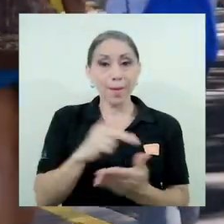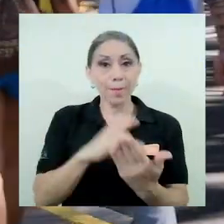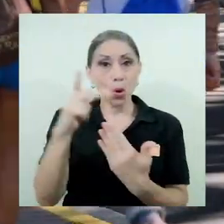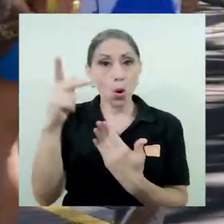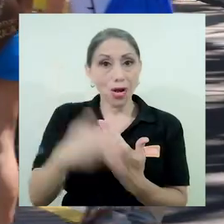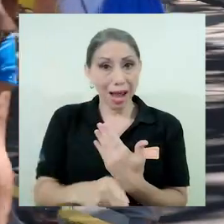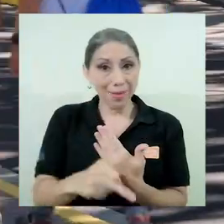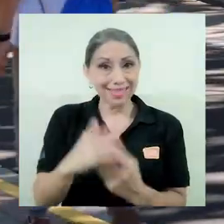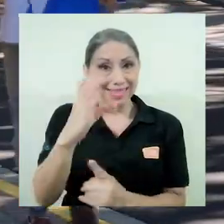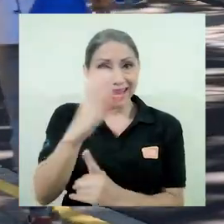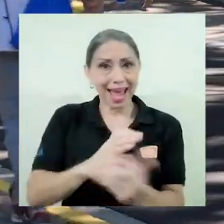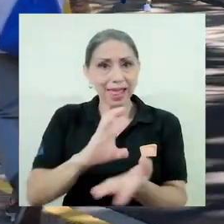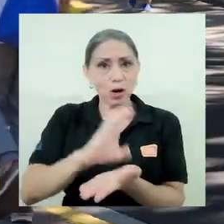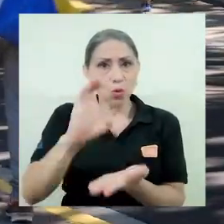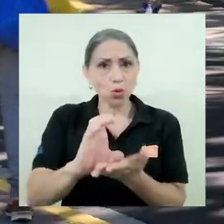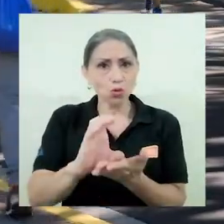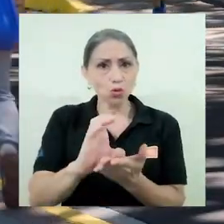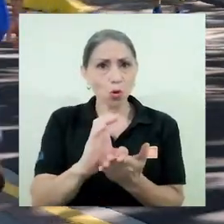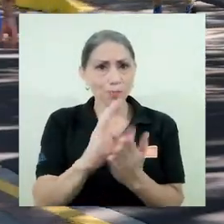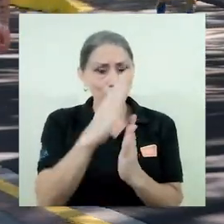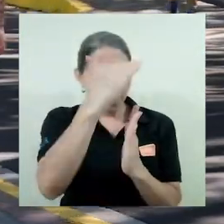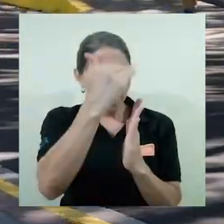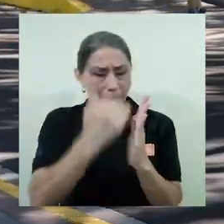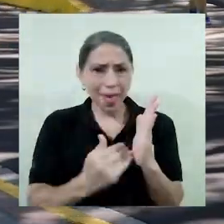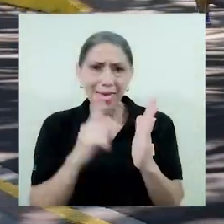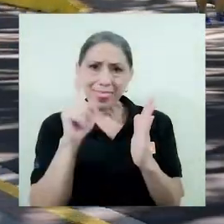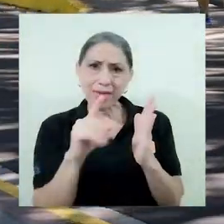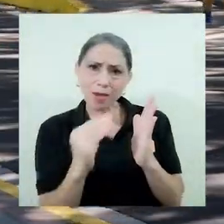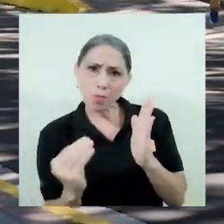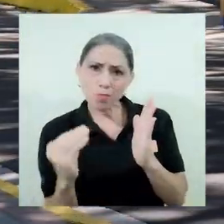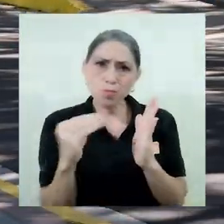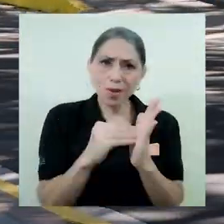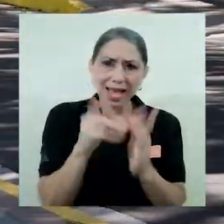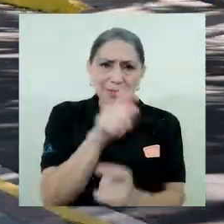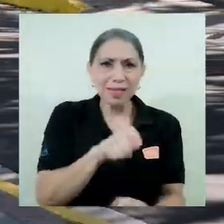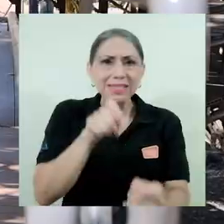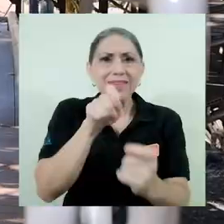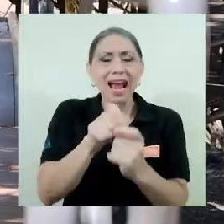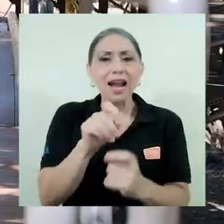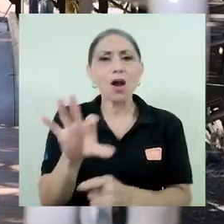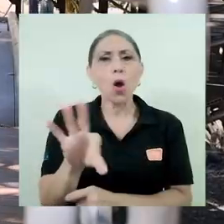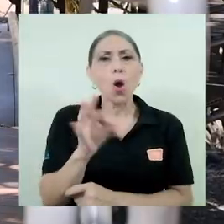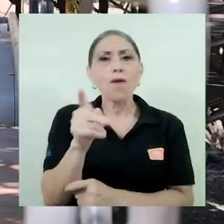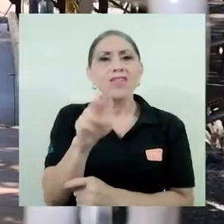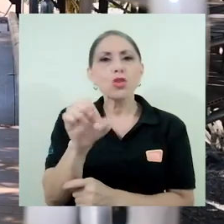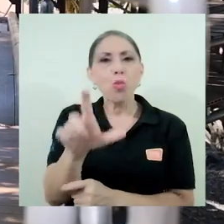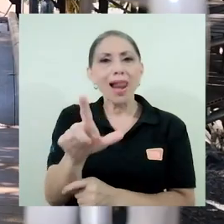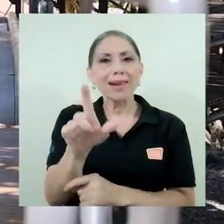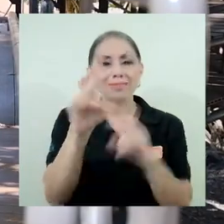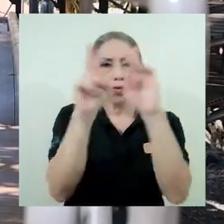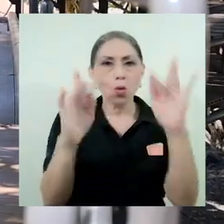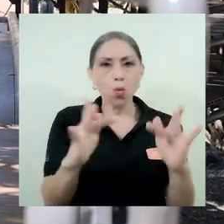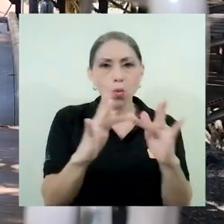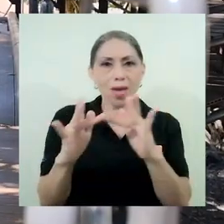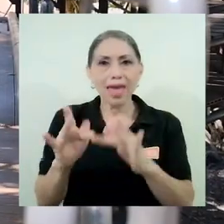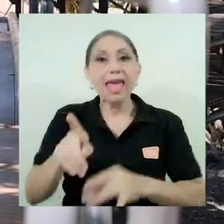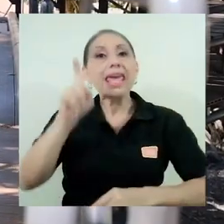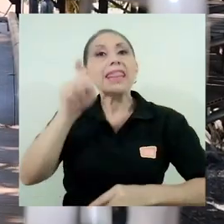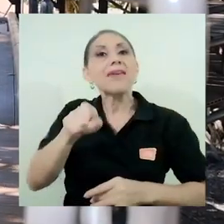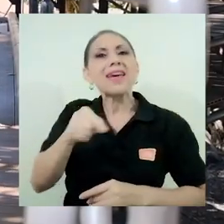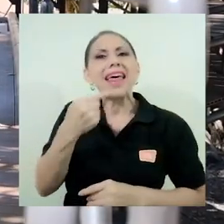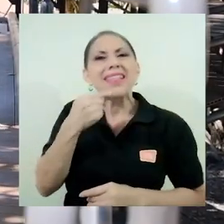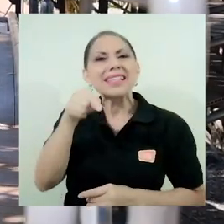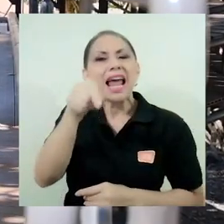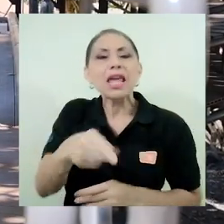los programas de cada curso se deberá especificar la modalidad virtual y se deberá precisar los medios de